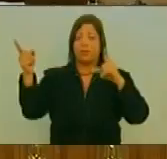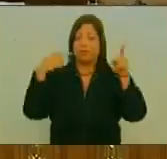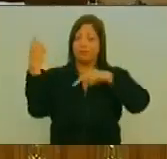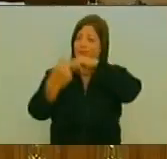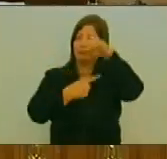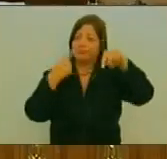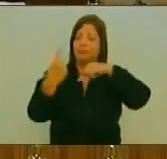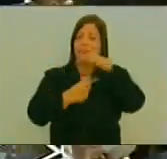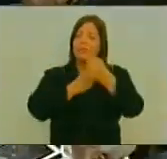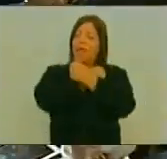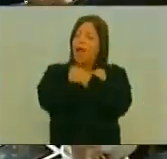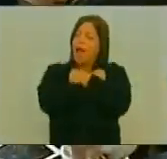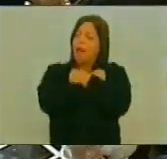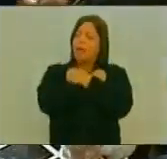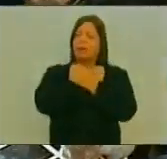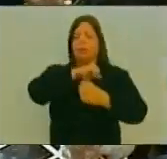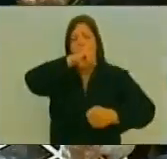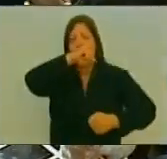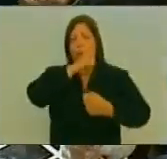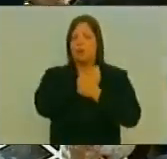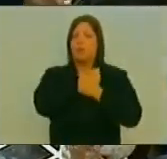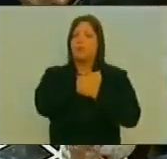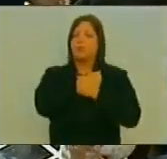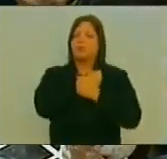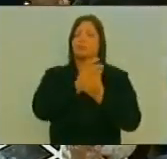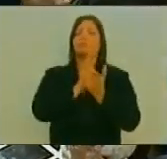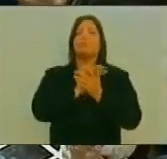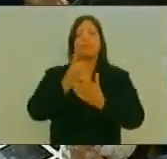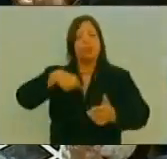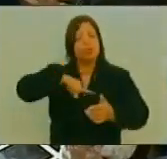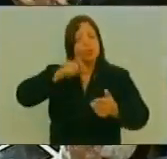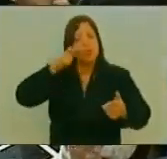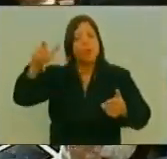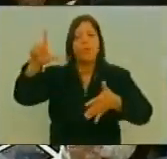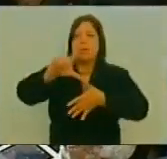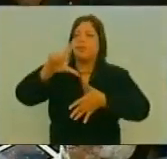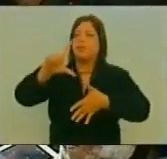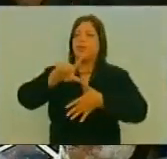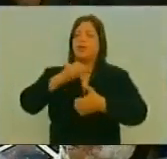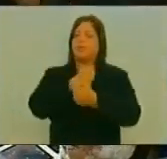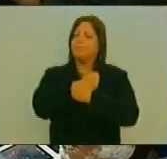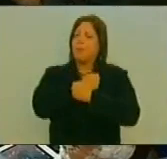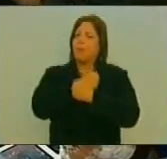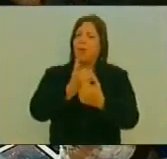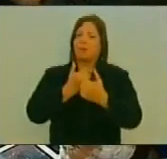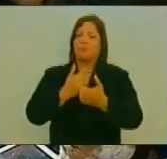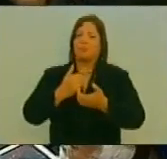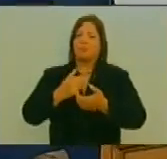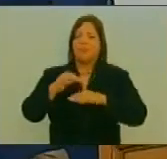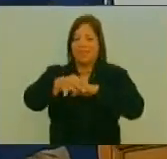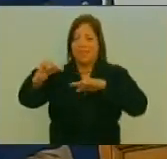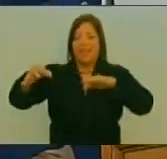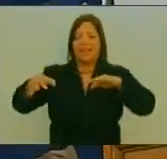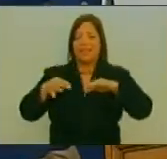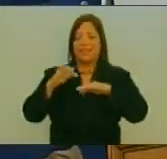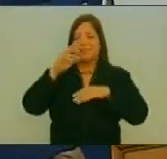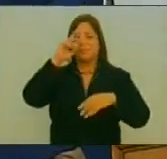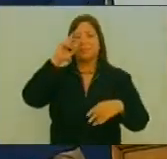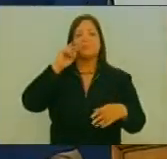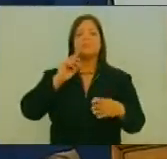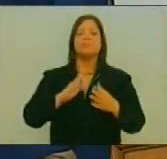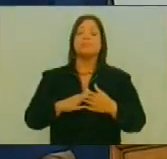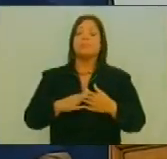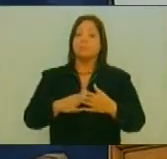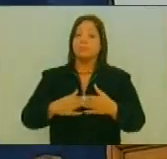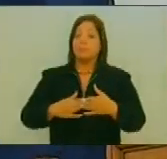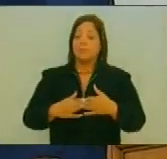Nuestro abrazo Amoroso Como somos Los pueblos De Latinoamérica Y del Caribe Y es